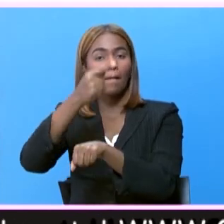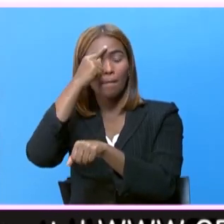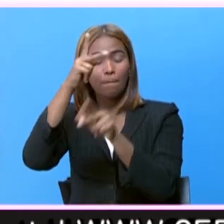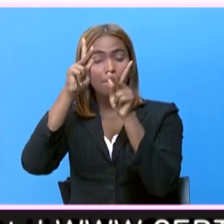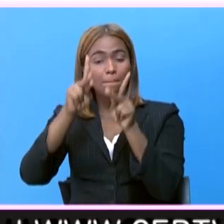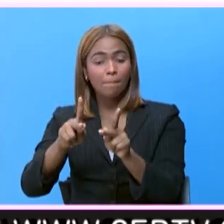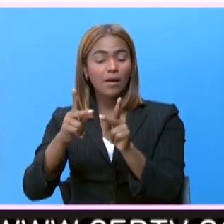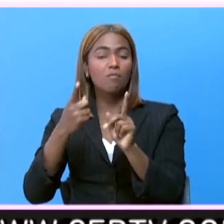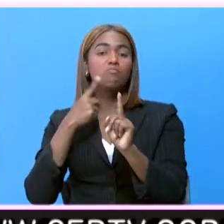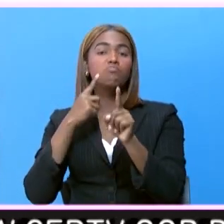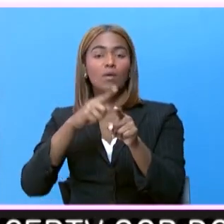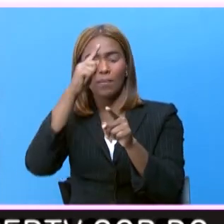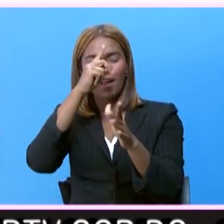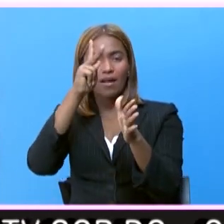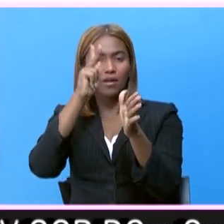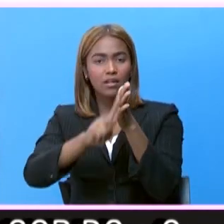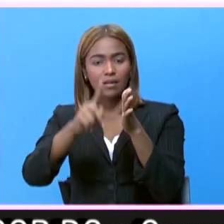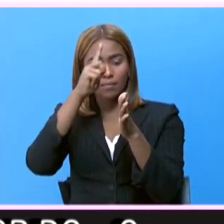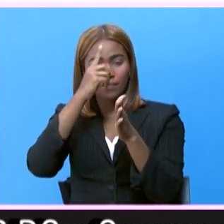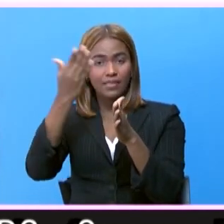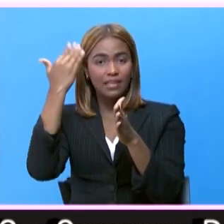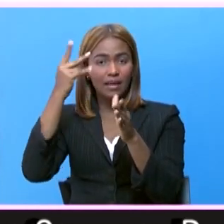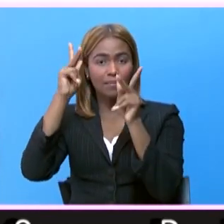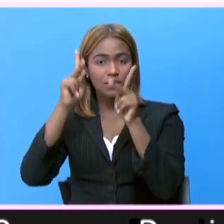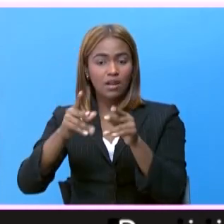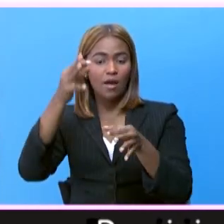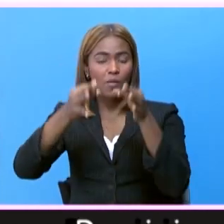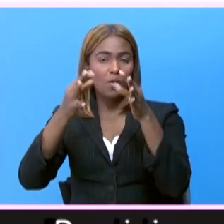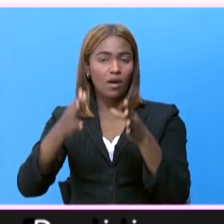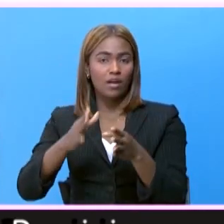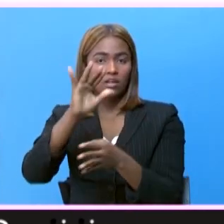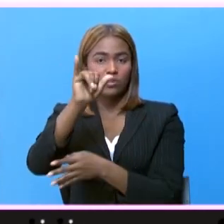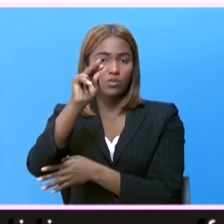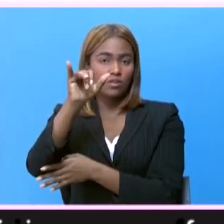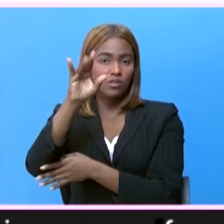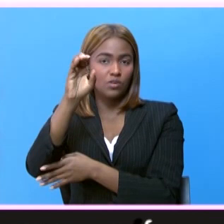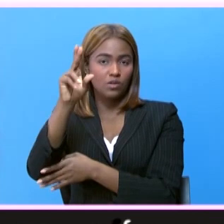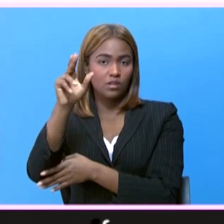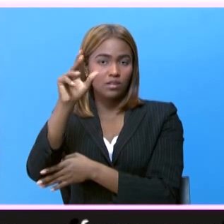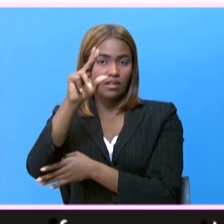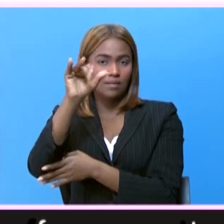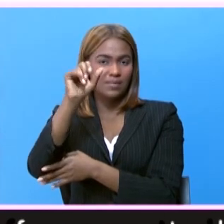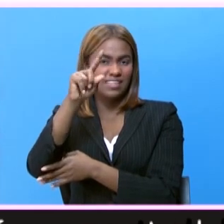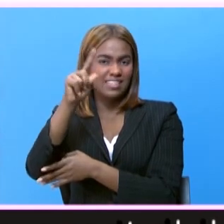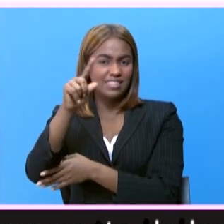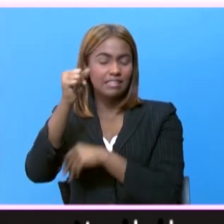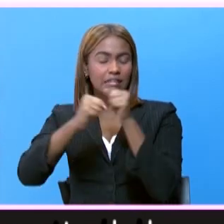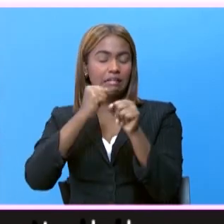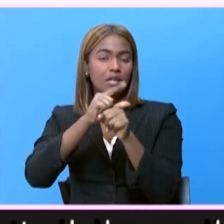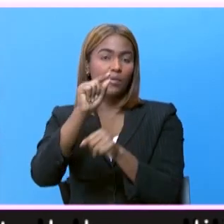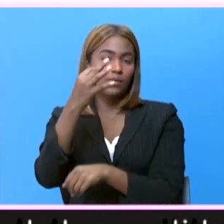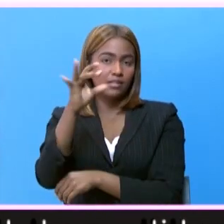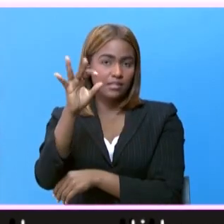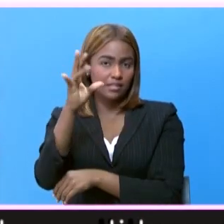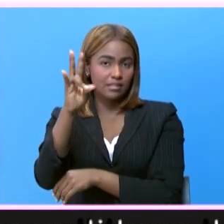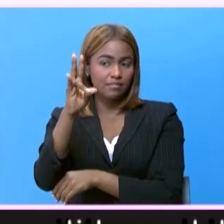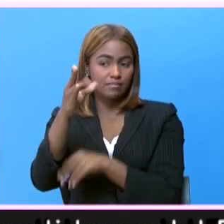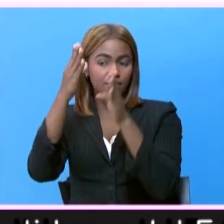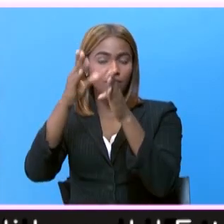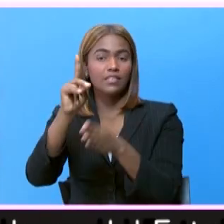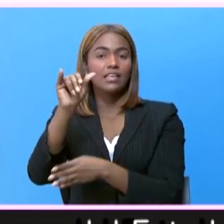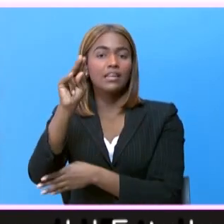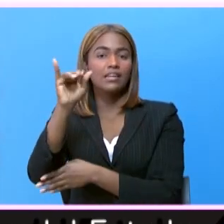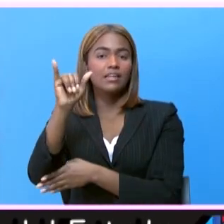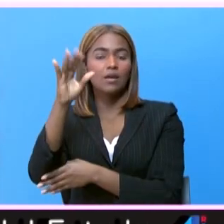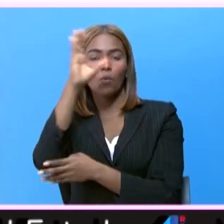autor material en el asesinato del ex catedrático y abogado Junior Ramírez en 2017. Denny Moreno Mateo es buscado en